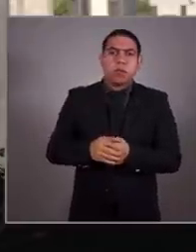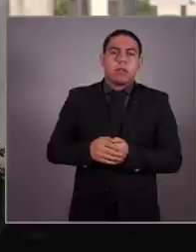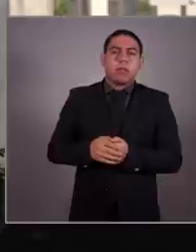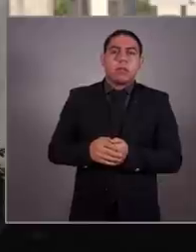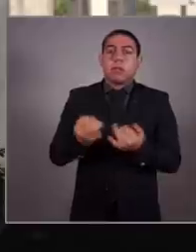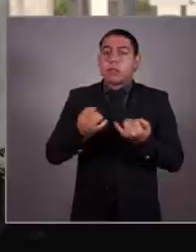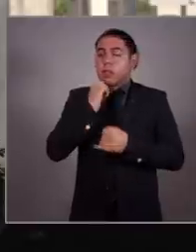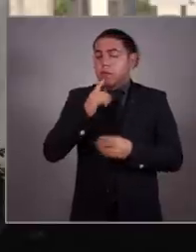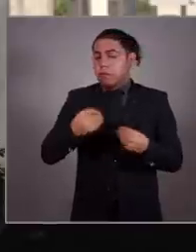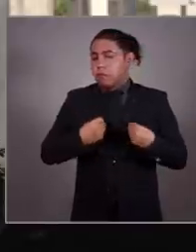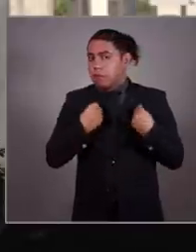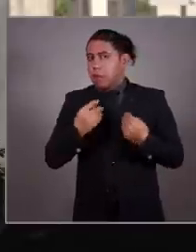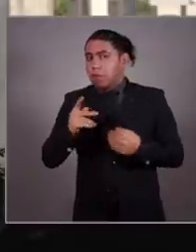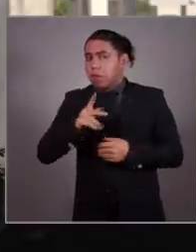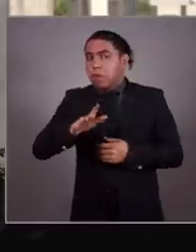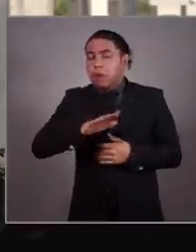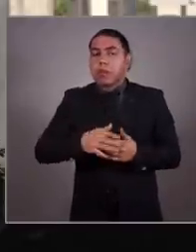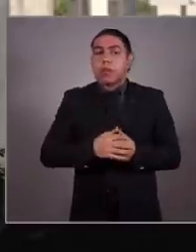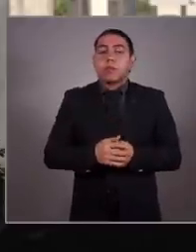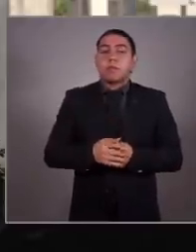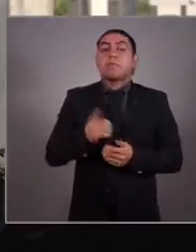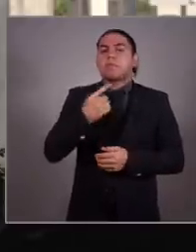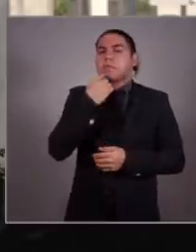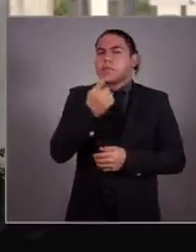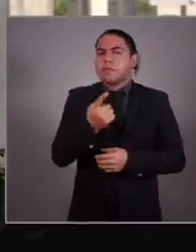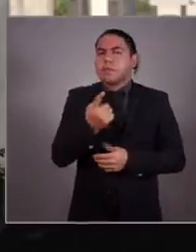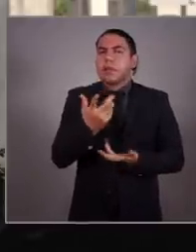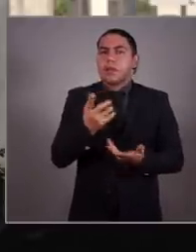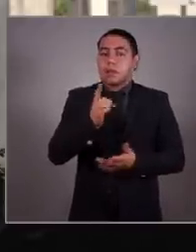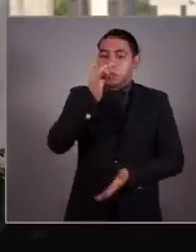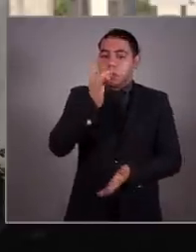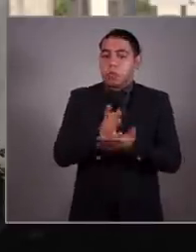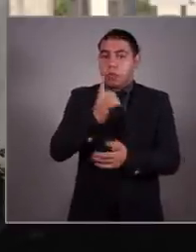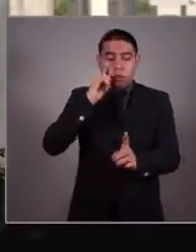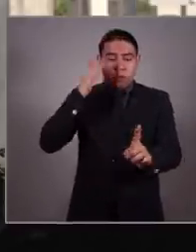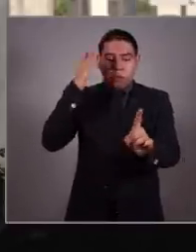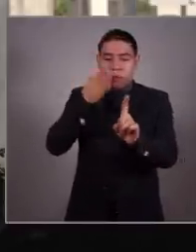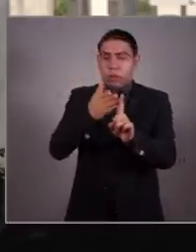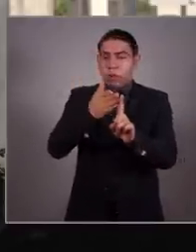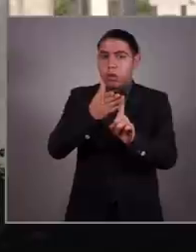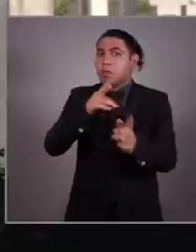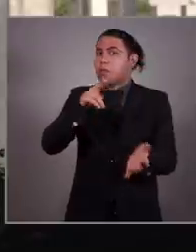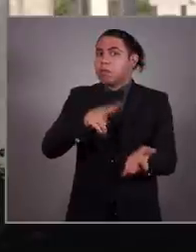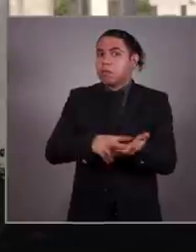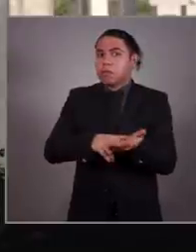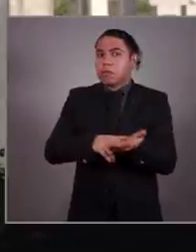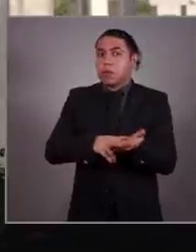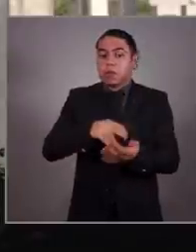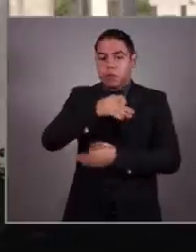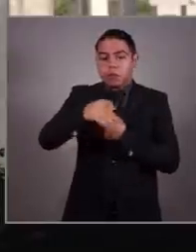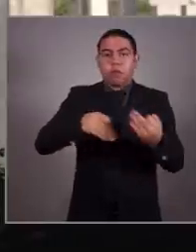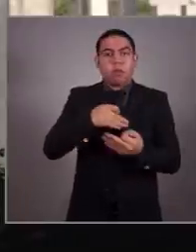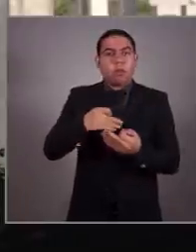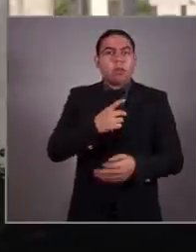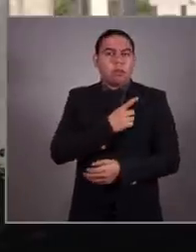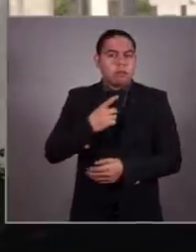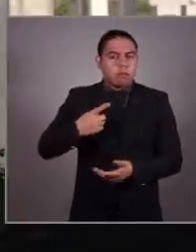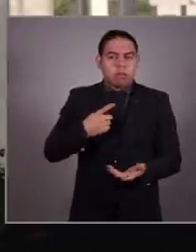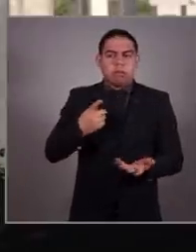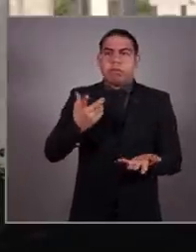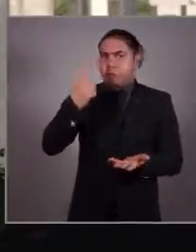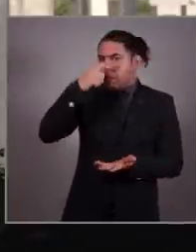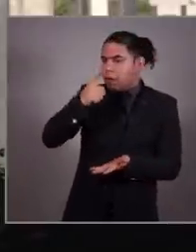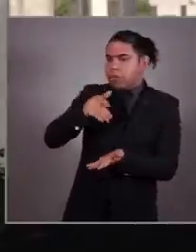momento parecido de la vida pública de México. Se nos decía que solo había un objetivo válido. Que todo se debería de tratar